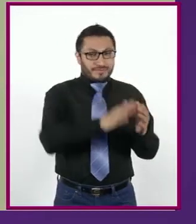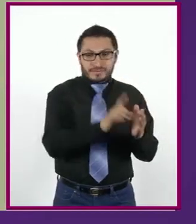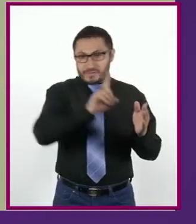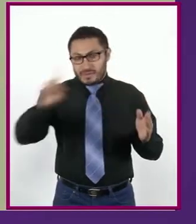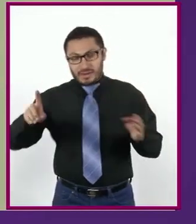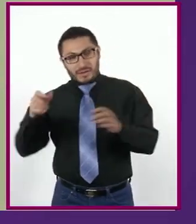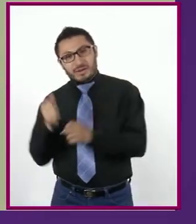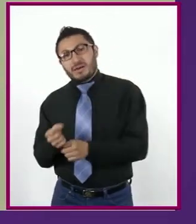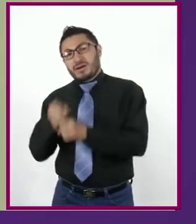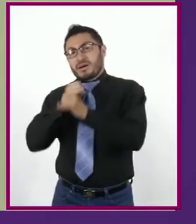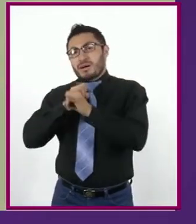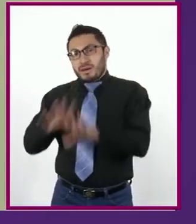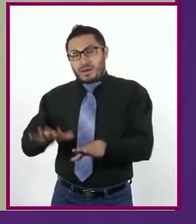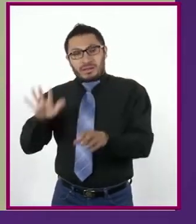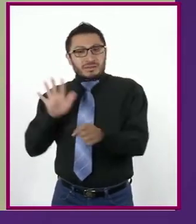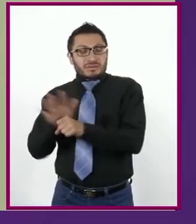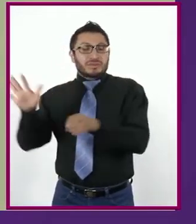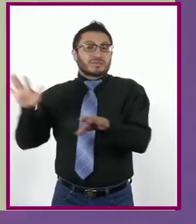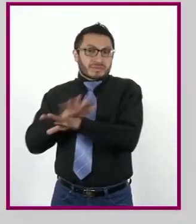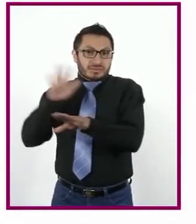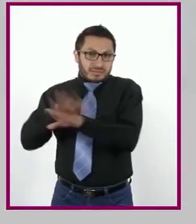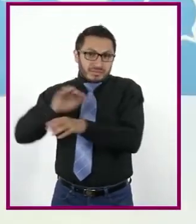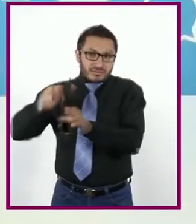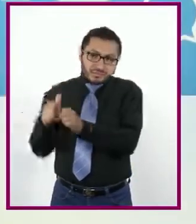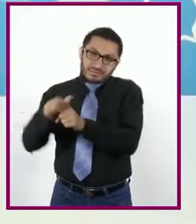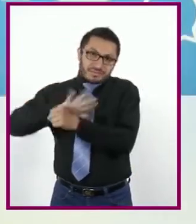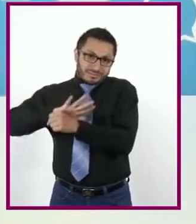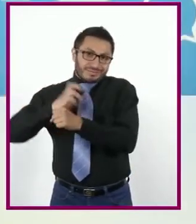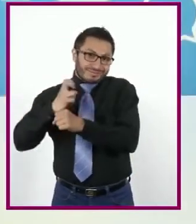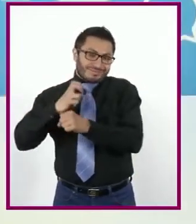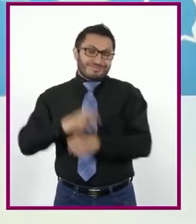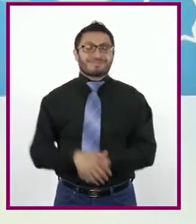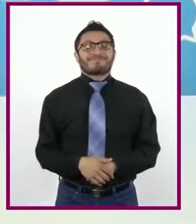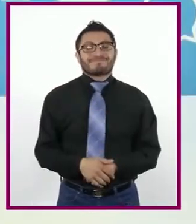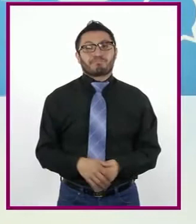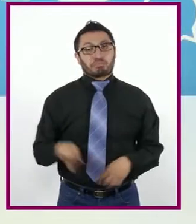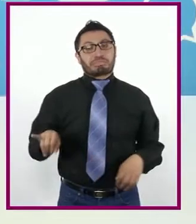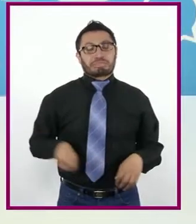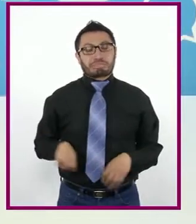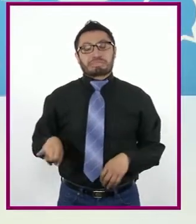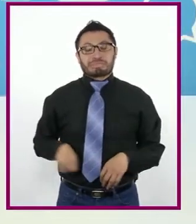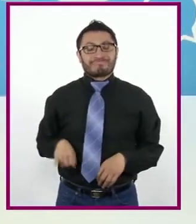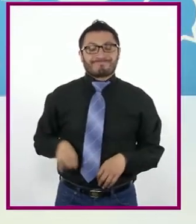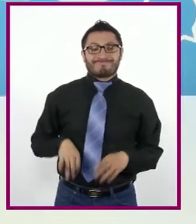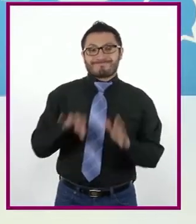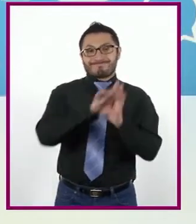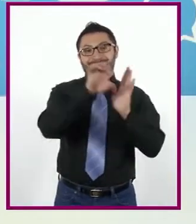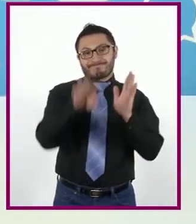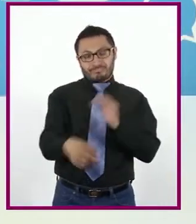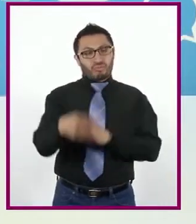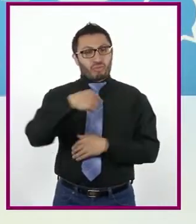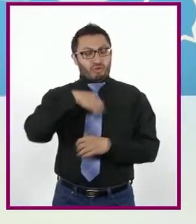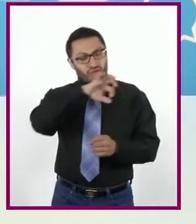derecha lo que ha cambiado con la pandemia. ¡Qué interesante! Por ejemplo, yo he tenido la posibilidad de comer